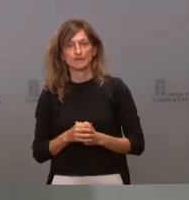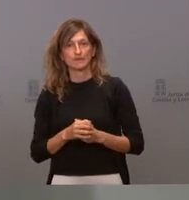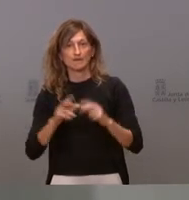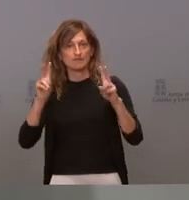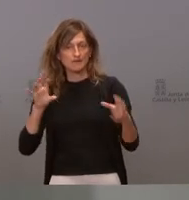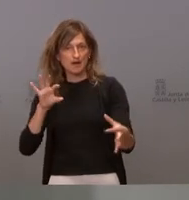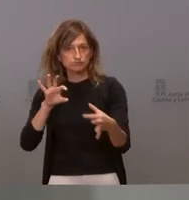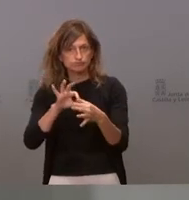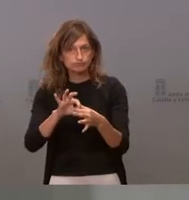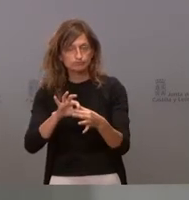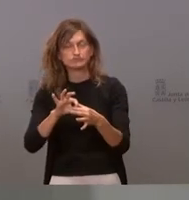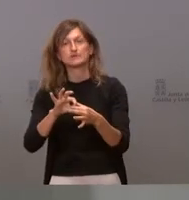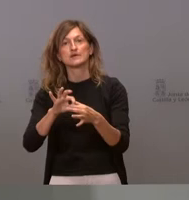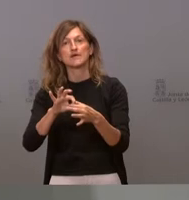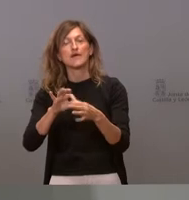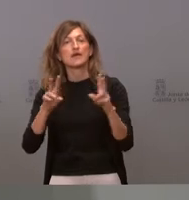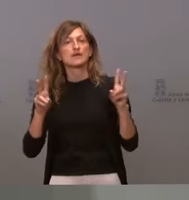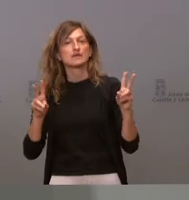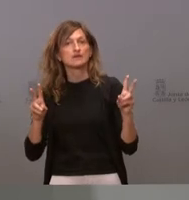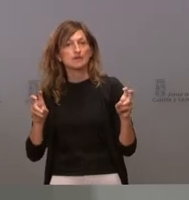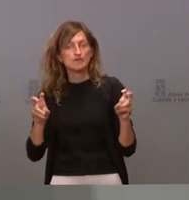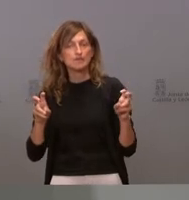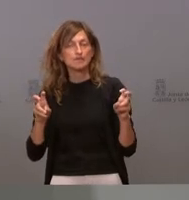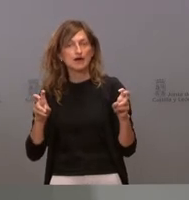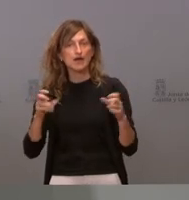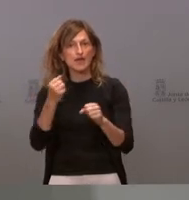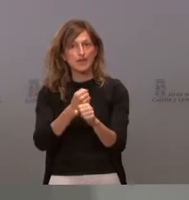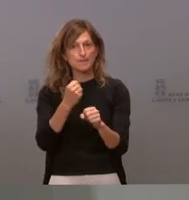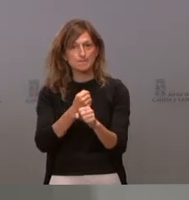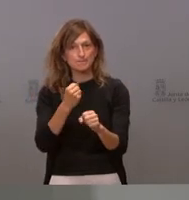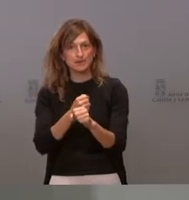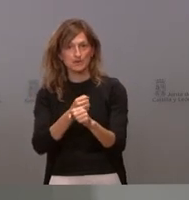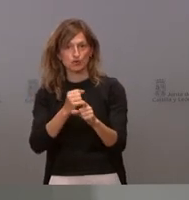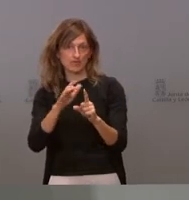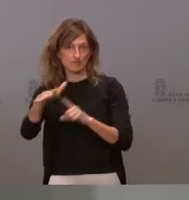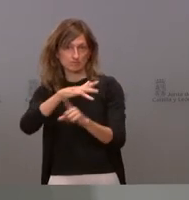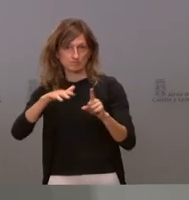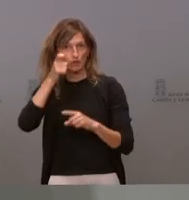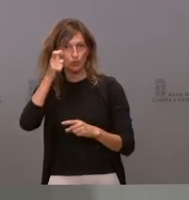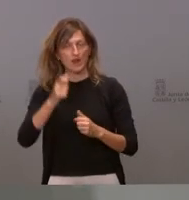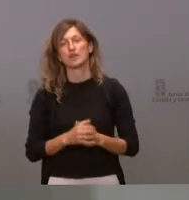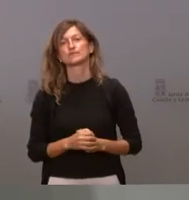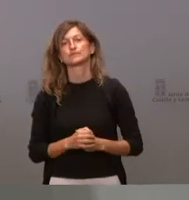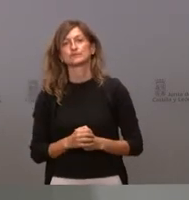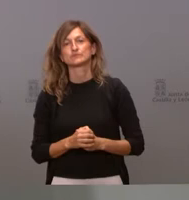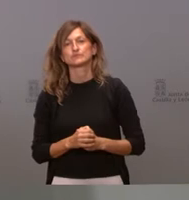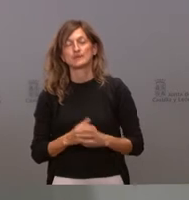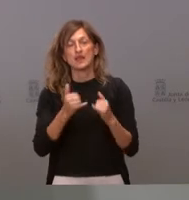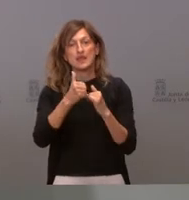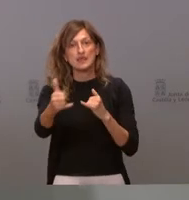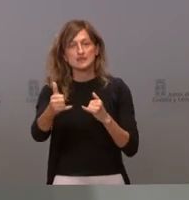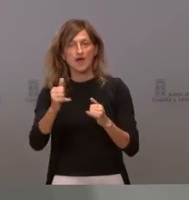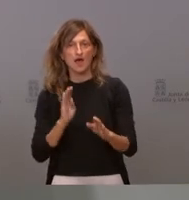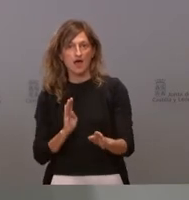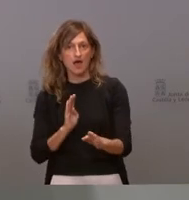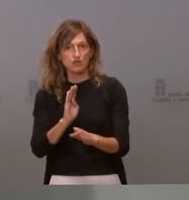ligada a la fijación de empleo en nuestro medio rural. Esta línea de ayudas, como